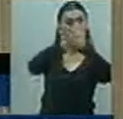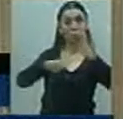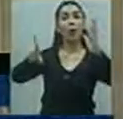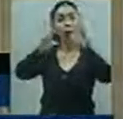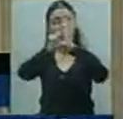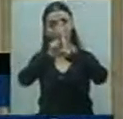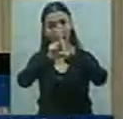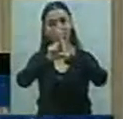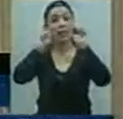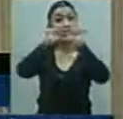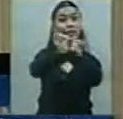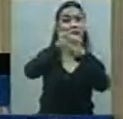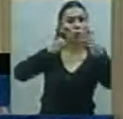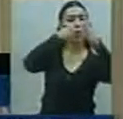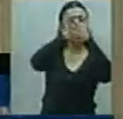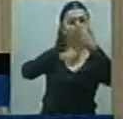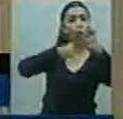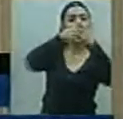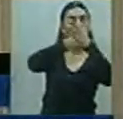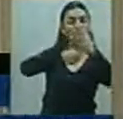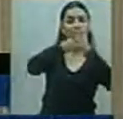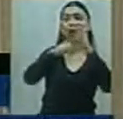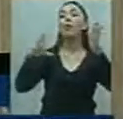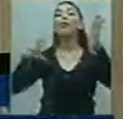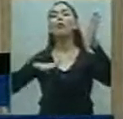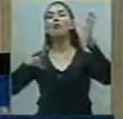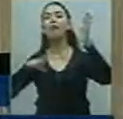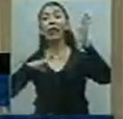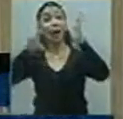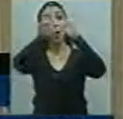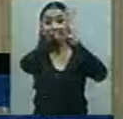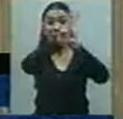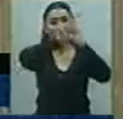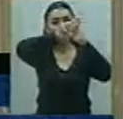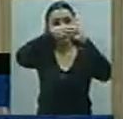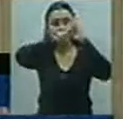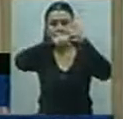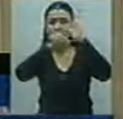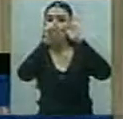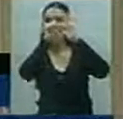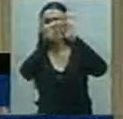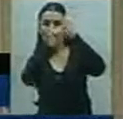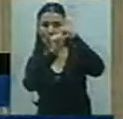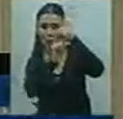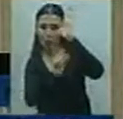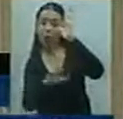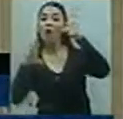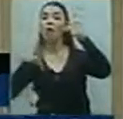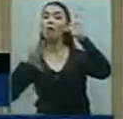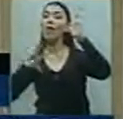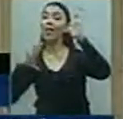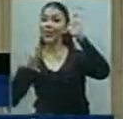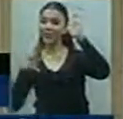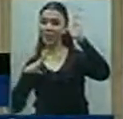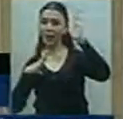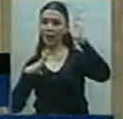como le decía, faltaba la reglamentación. Se ha reglamentado, a